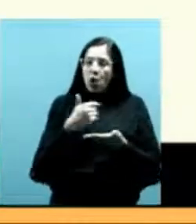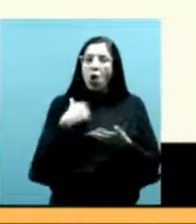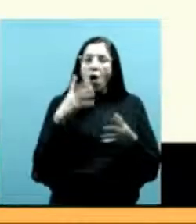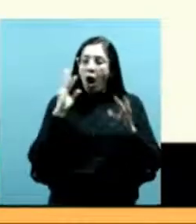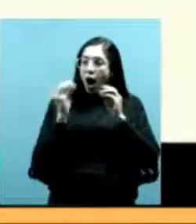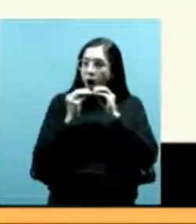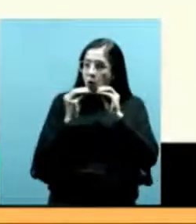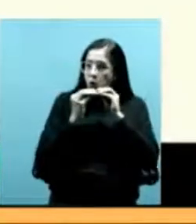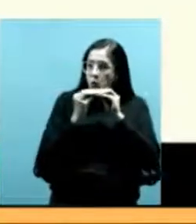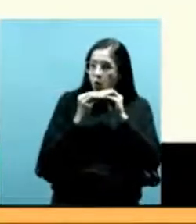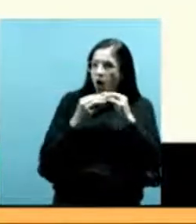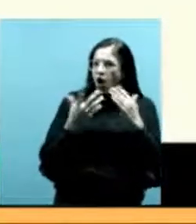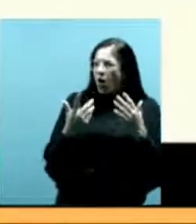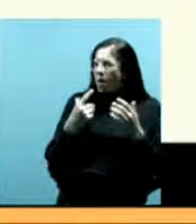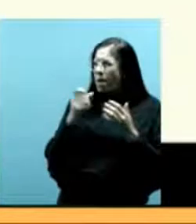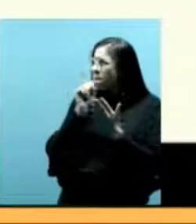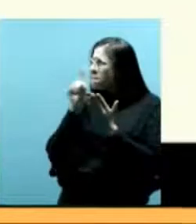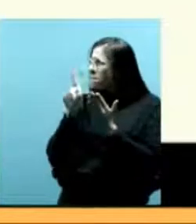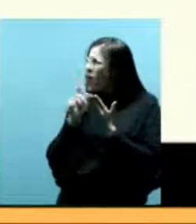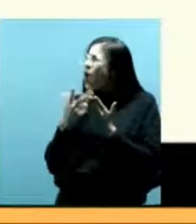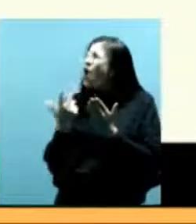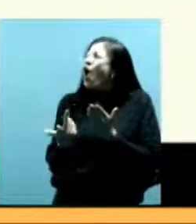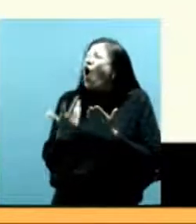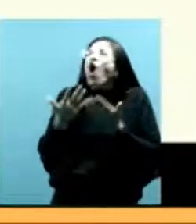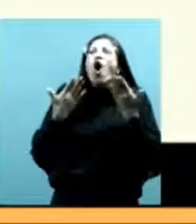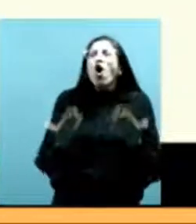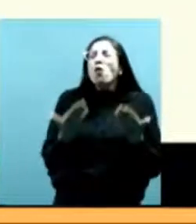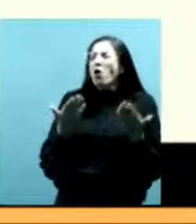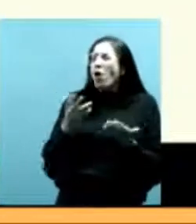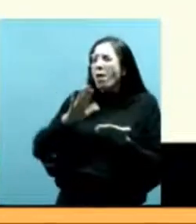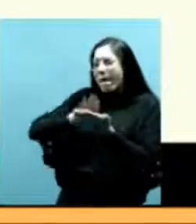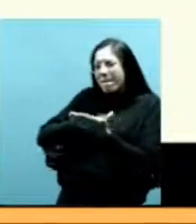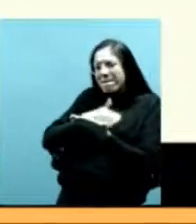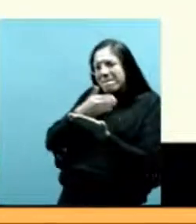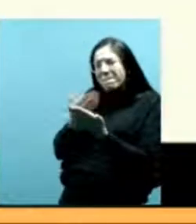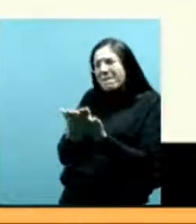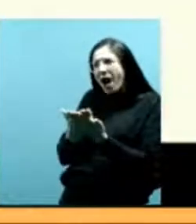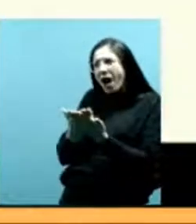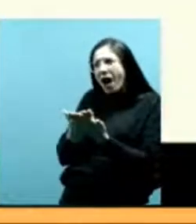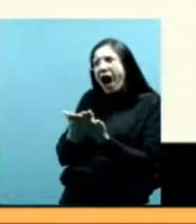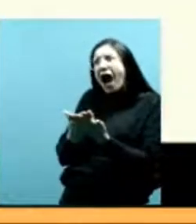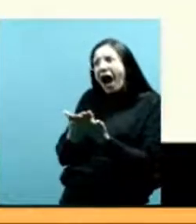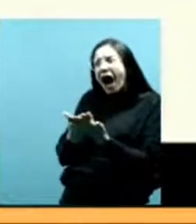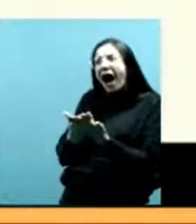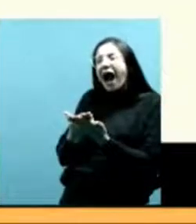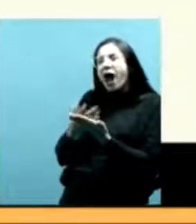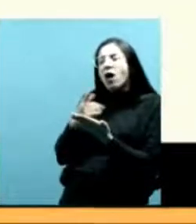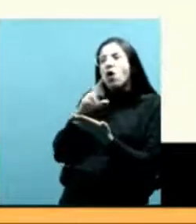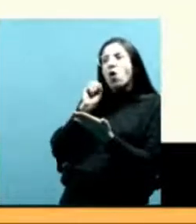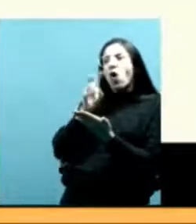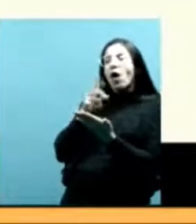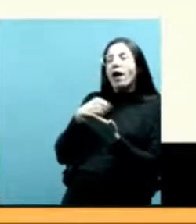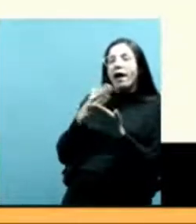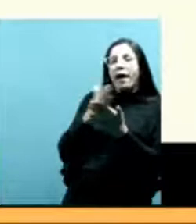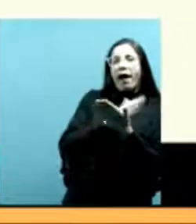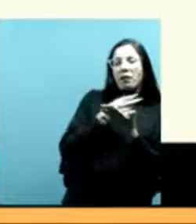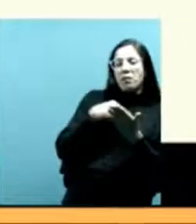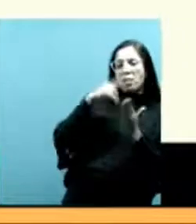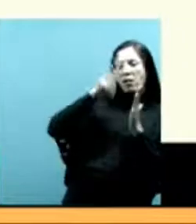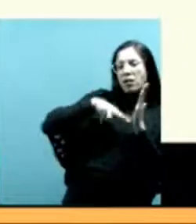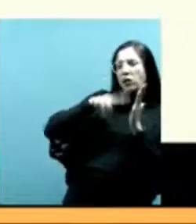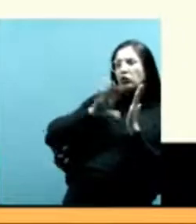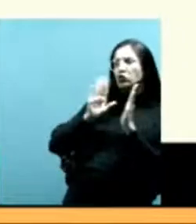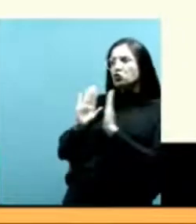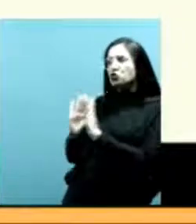y se pregunta ¿cómo los interpretamos? a la luz de las experiencias de sus propias memorias a la luz de sus propias experiencias